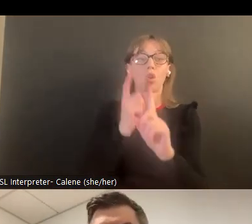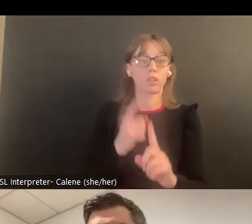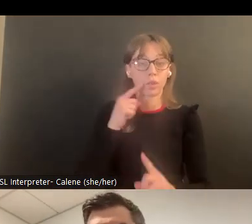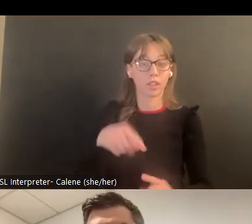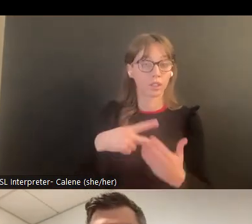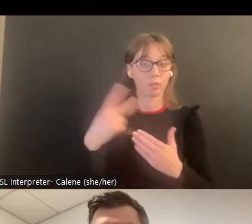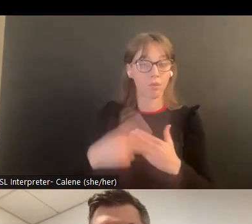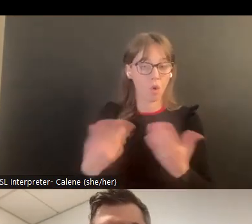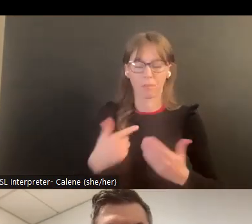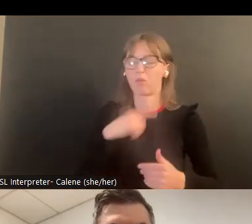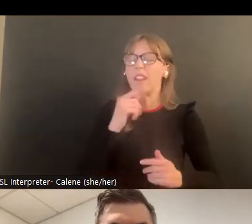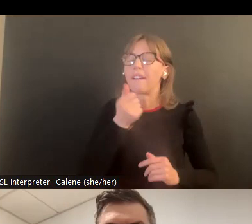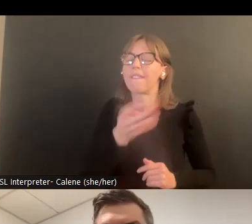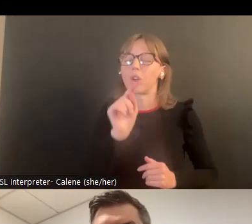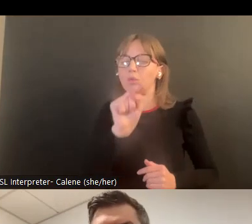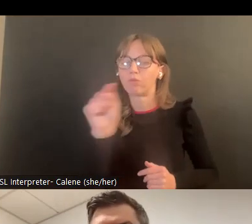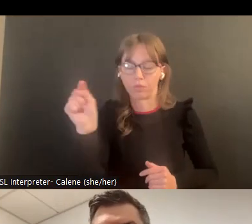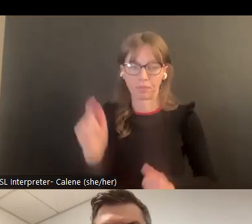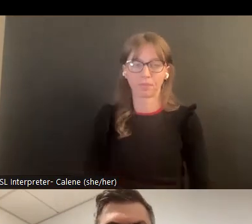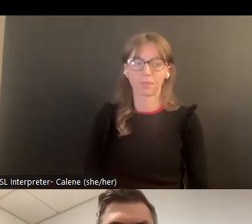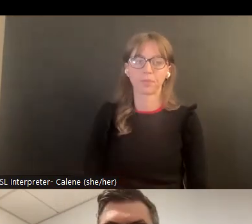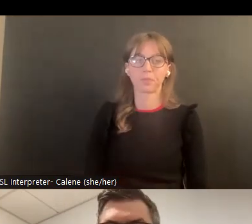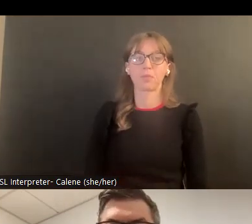las metas algunas metas de este programa